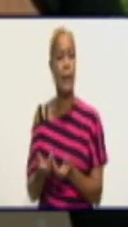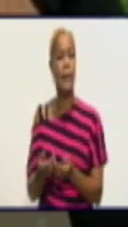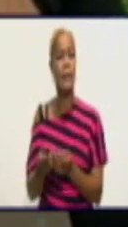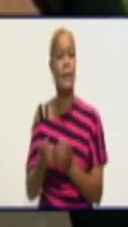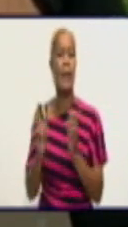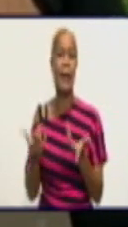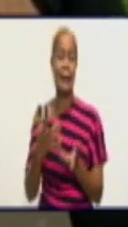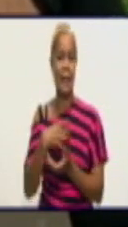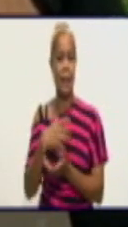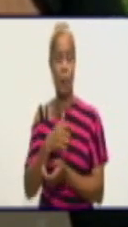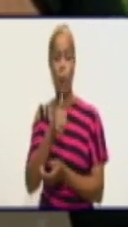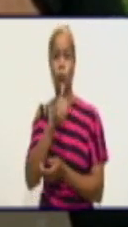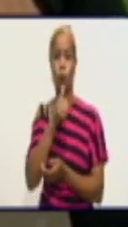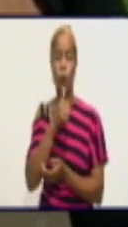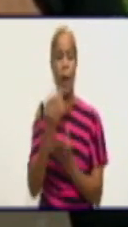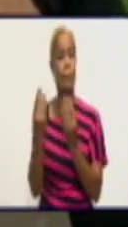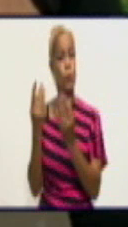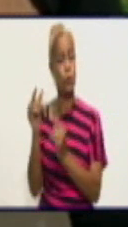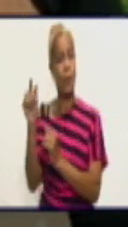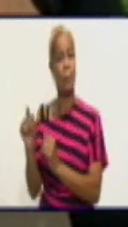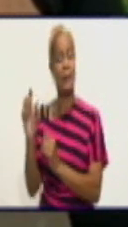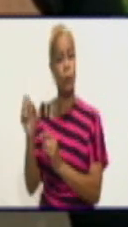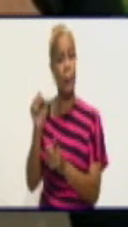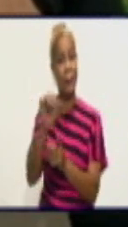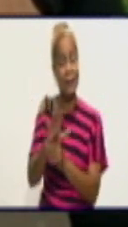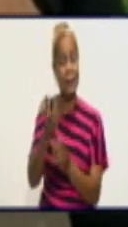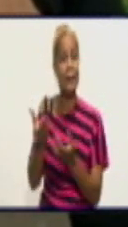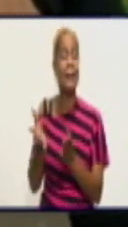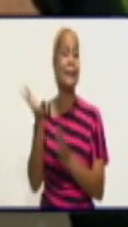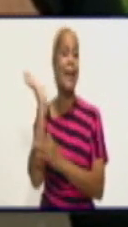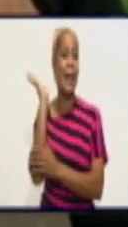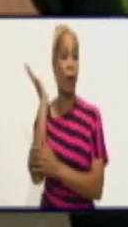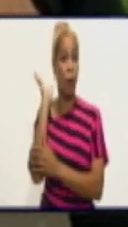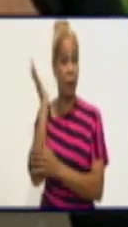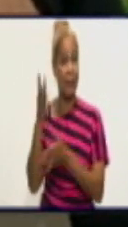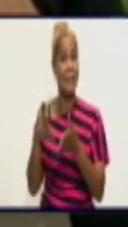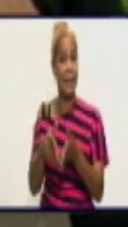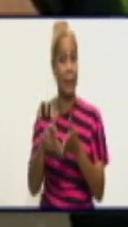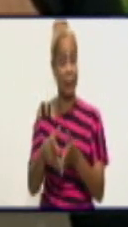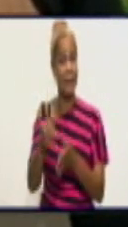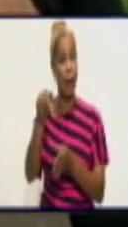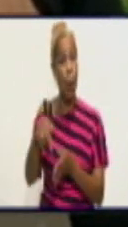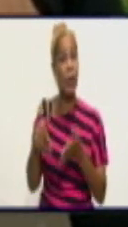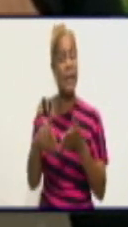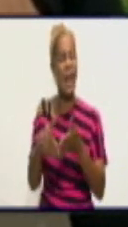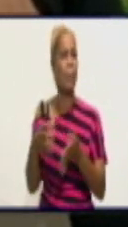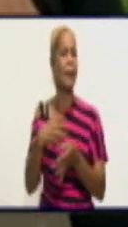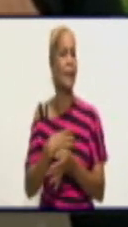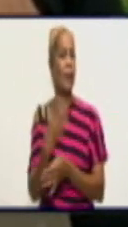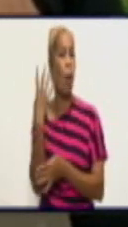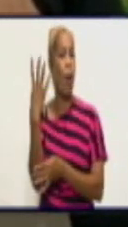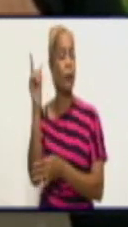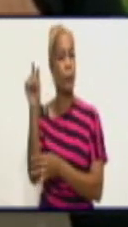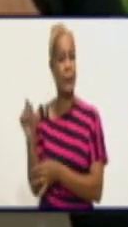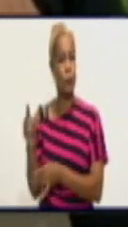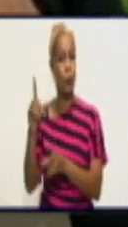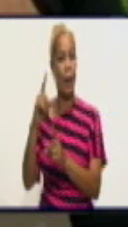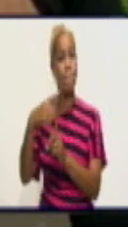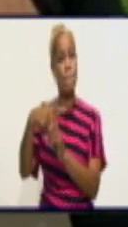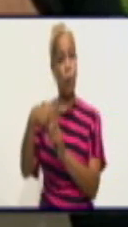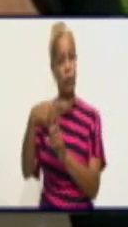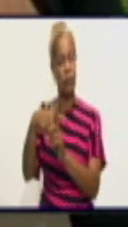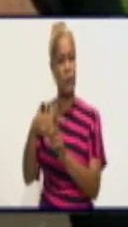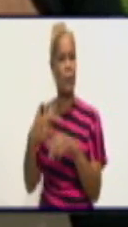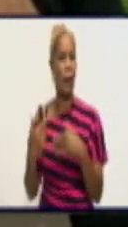personas cuando a partir de la conferencia de prensa del doctor Durán vimos que hoy Granma amanece con cuatro casos positivos. Y la pregunta es,